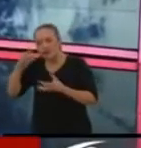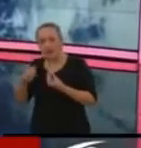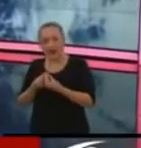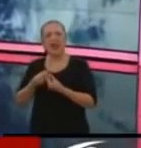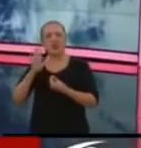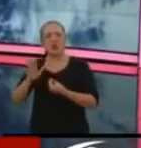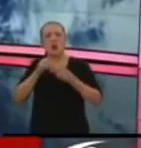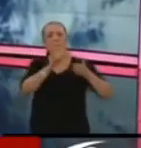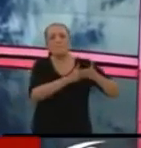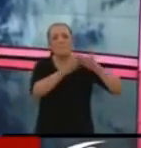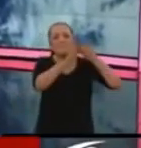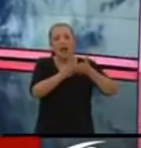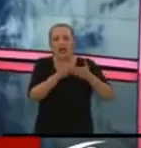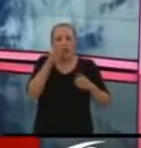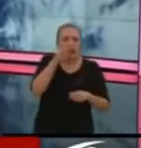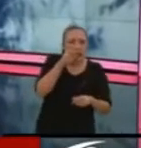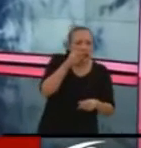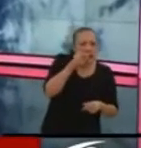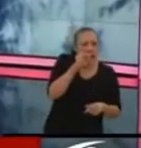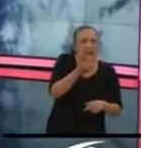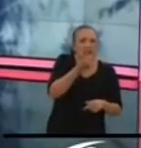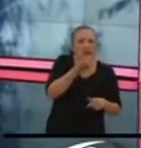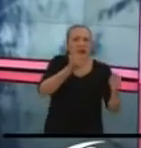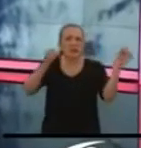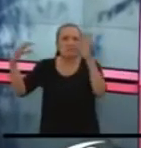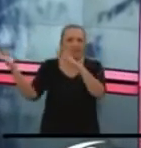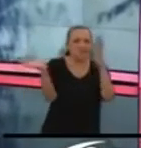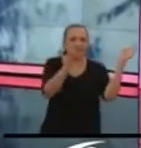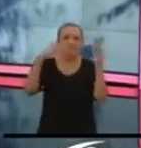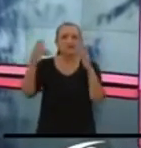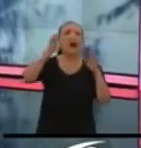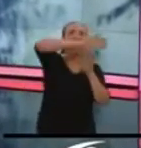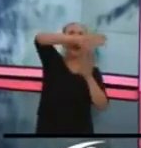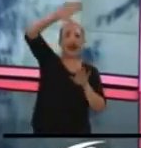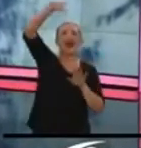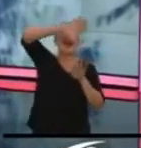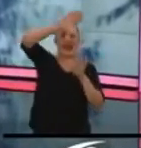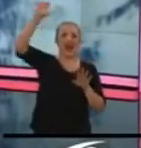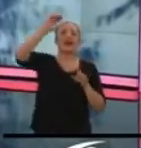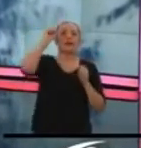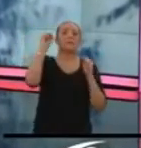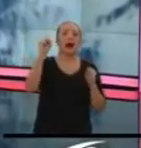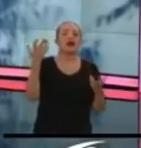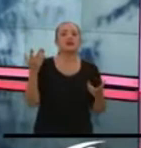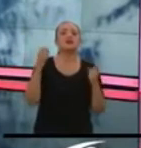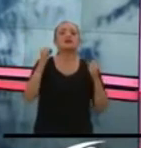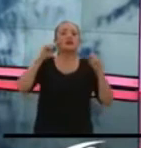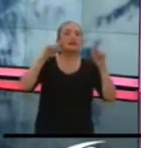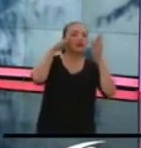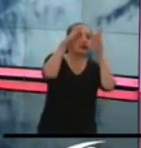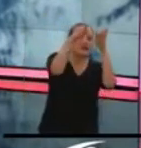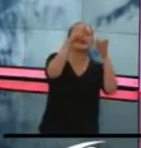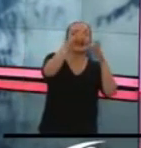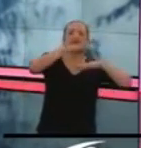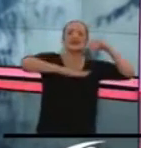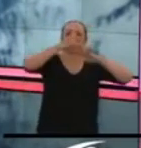general marítima mantiene el seguimiento del estado del clima en la zona caribe colombiana y por supuesto centrados en el archipiélago de San